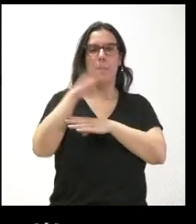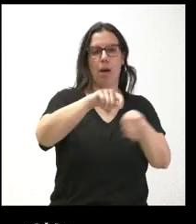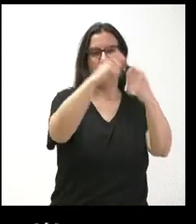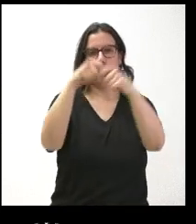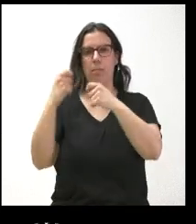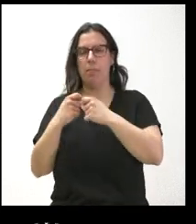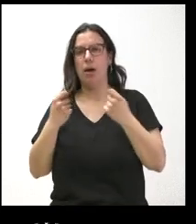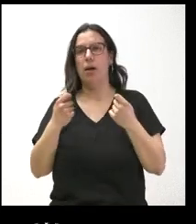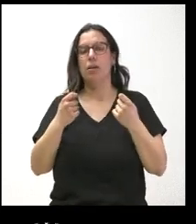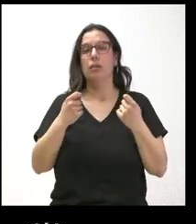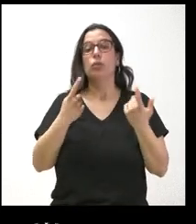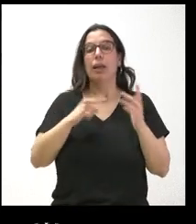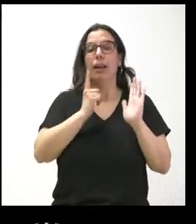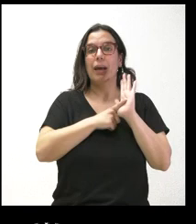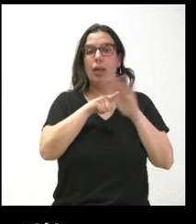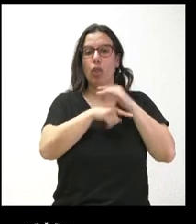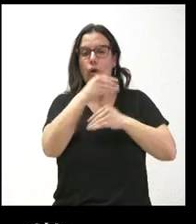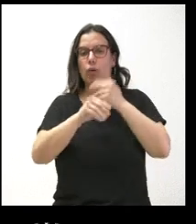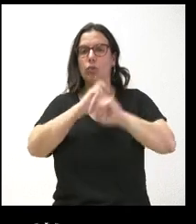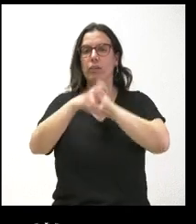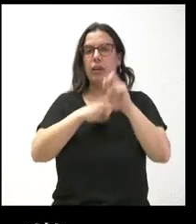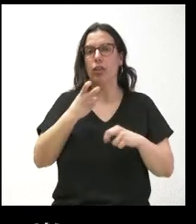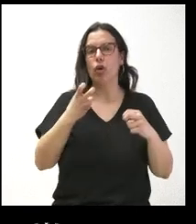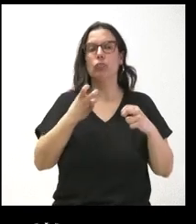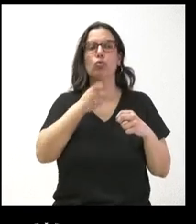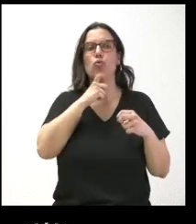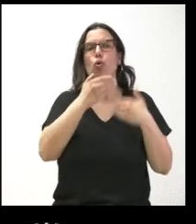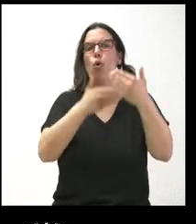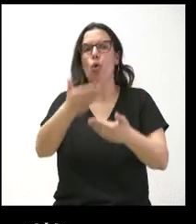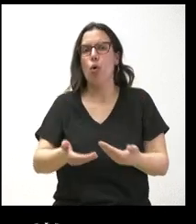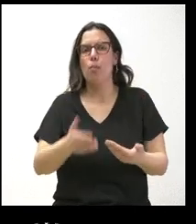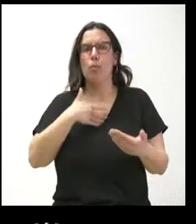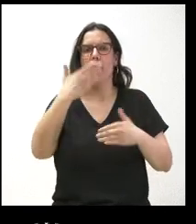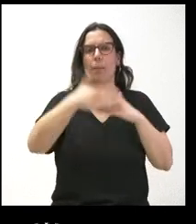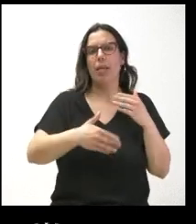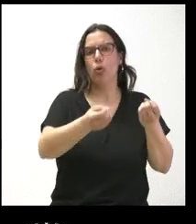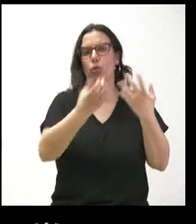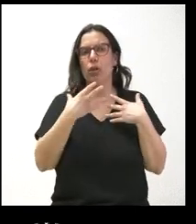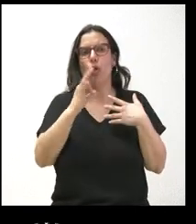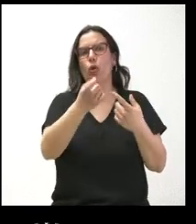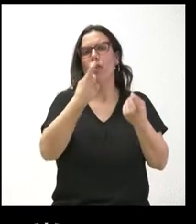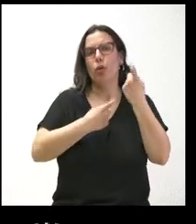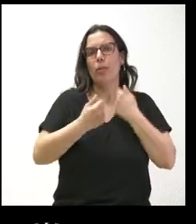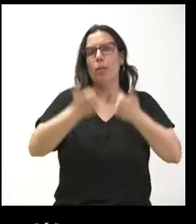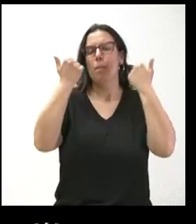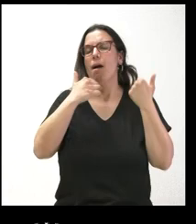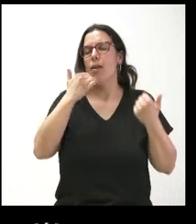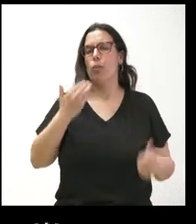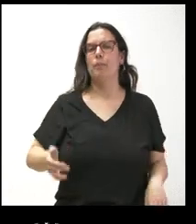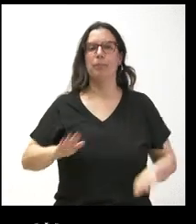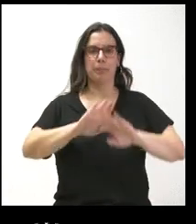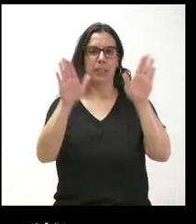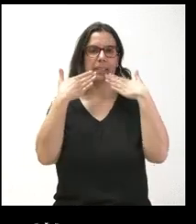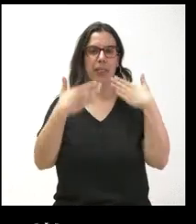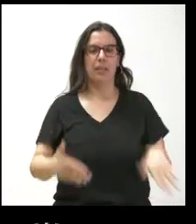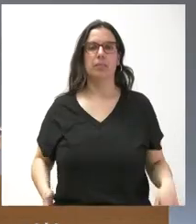Y no sé en qué punto está la tramitación de esa ley, si nos puede dar algún tipo de plazos o más información de cómo se está gestionando. Nada más.